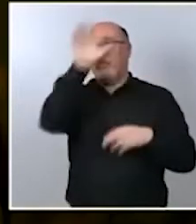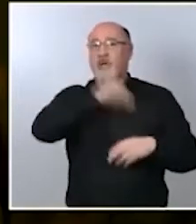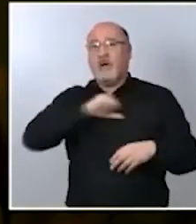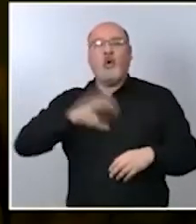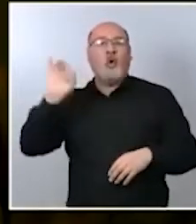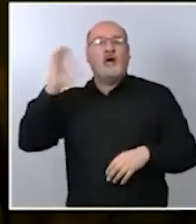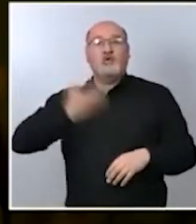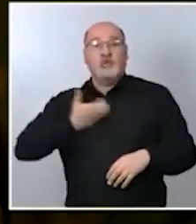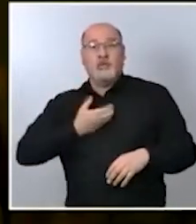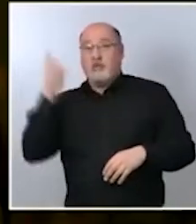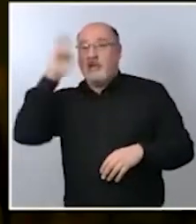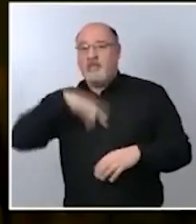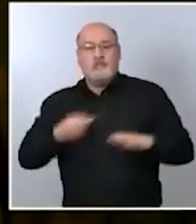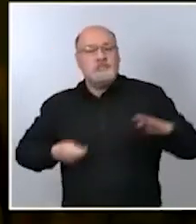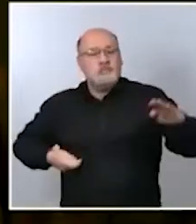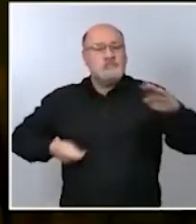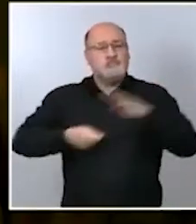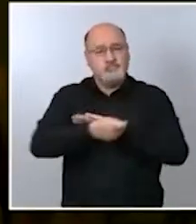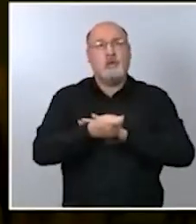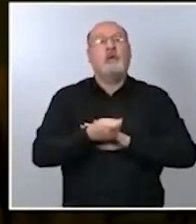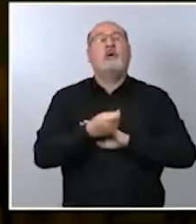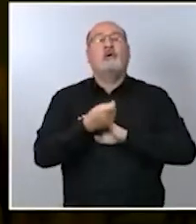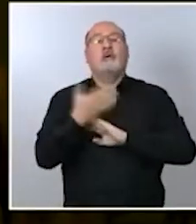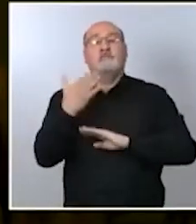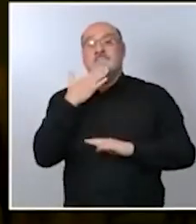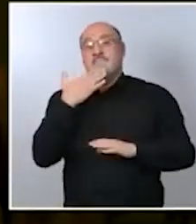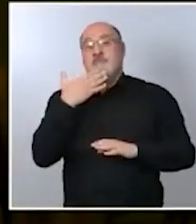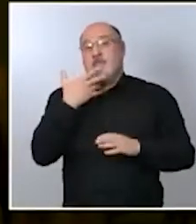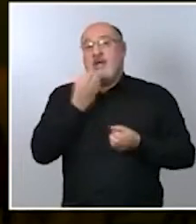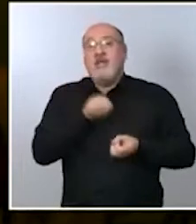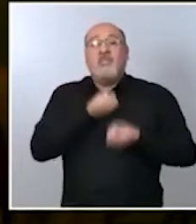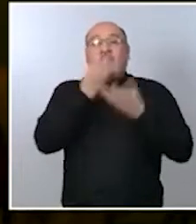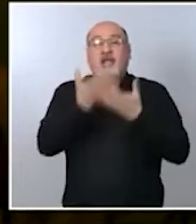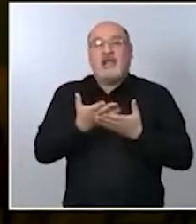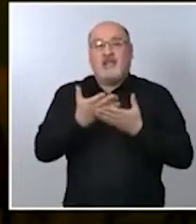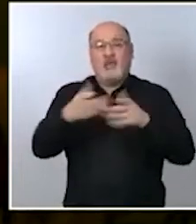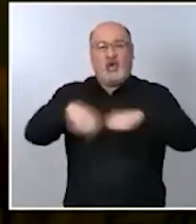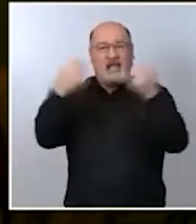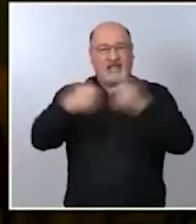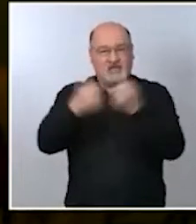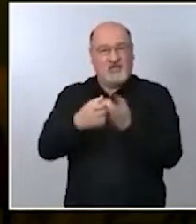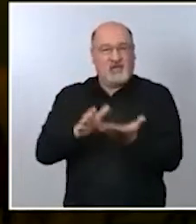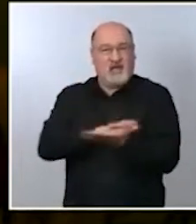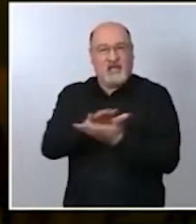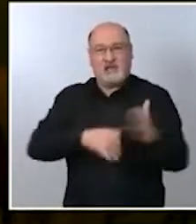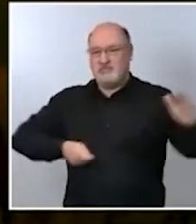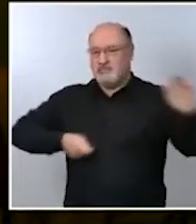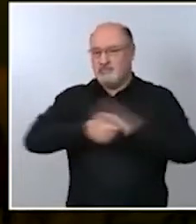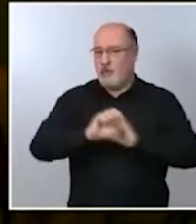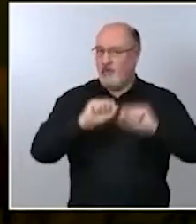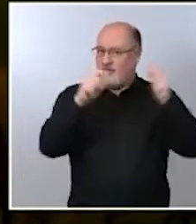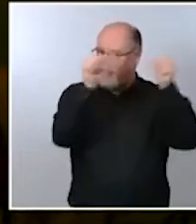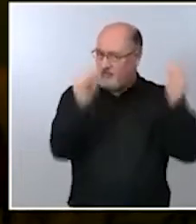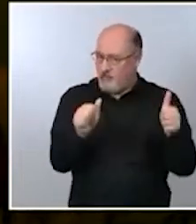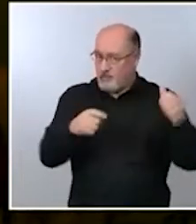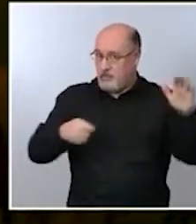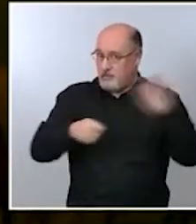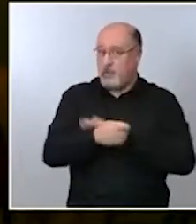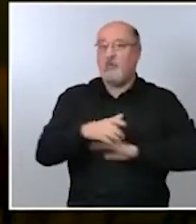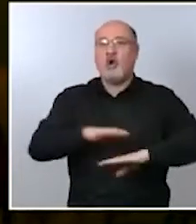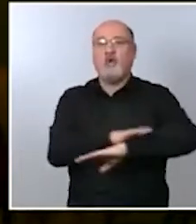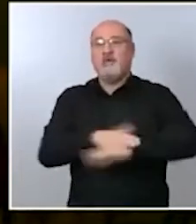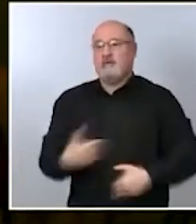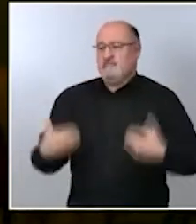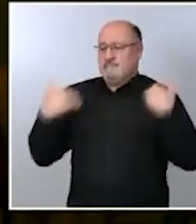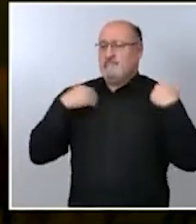Madrid de alguna comunidad autónoma más allá de que el gobierno tiene capacidad para declararlo de oficio y